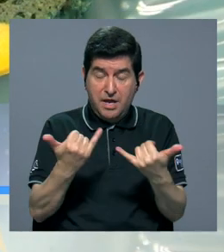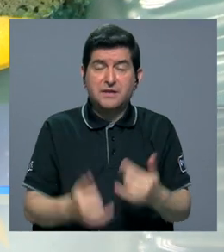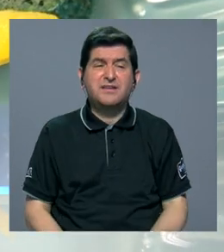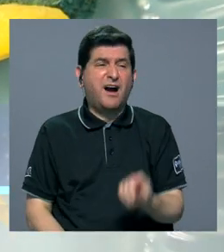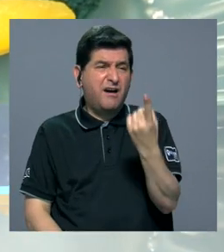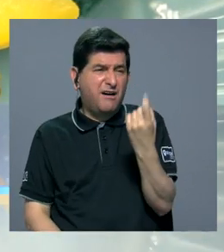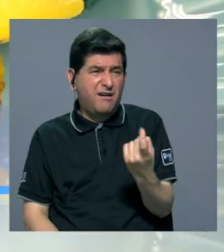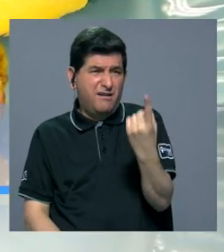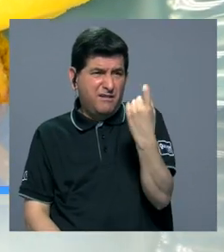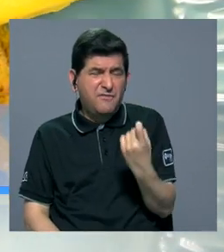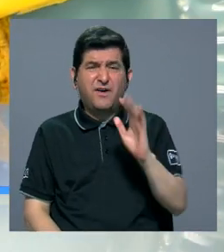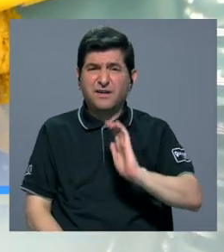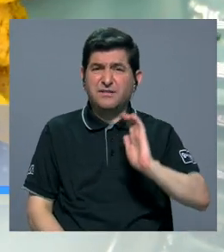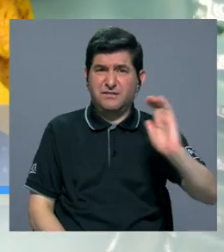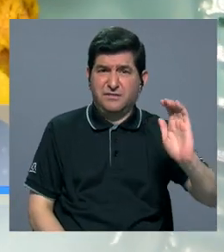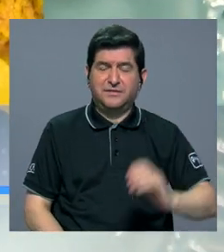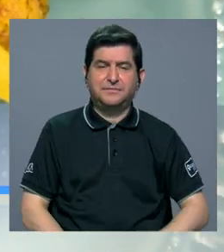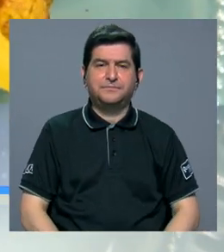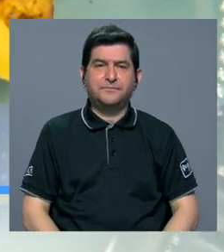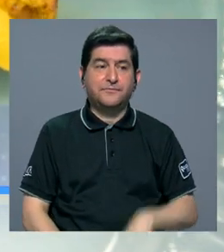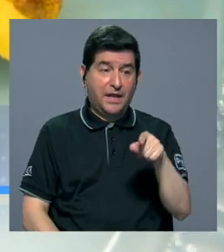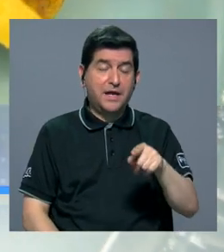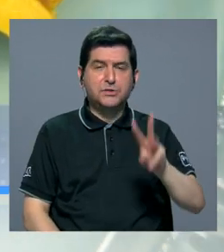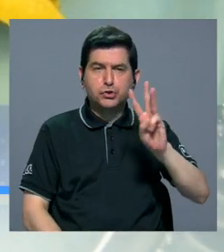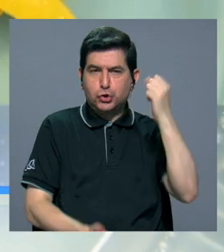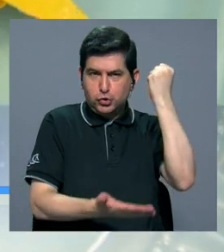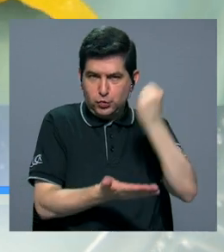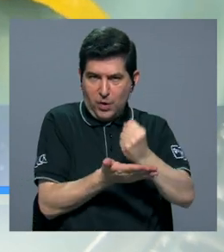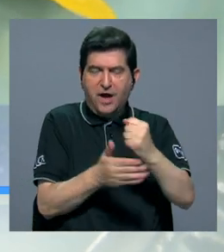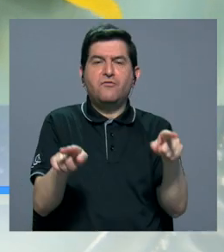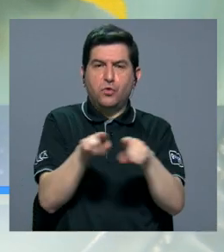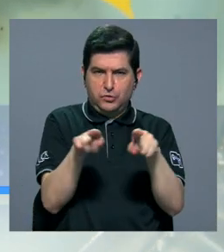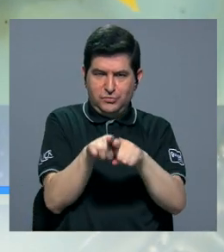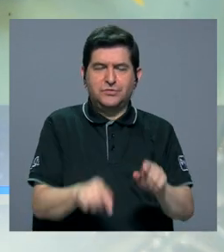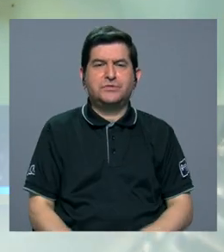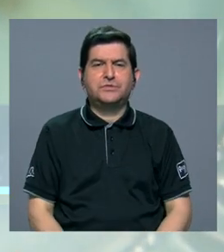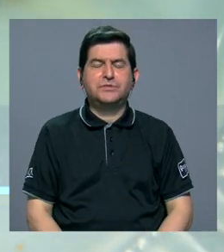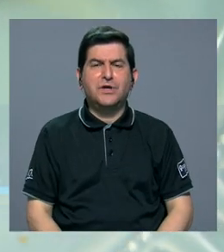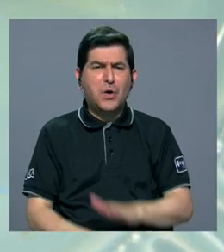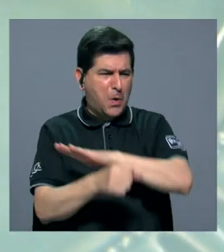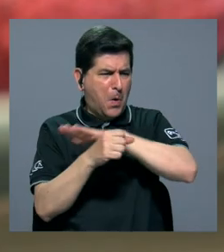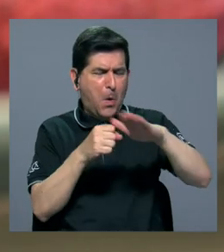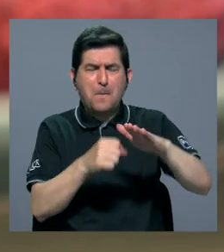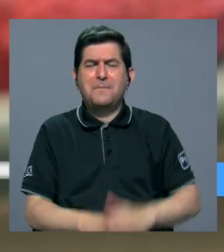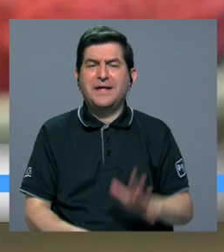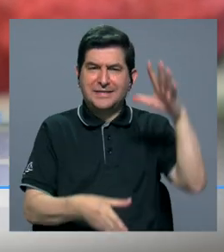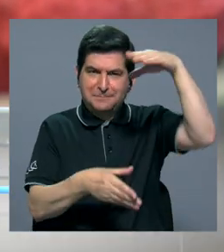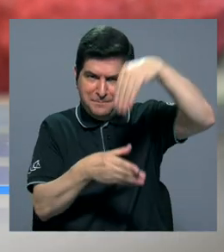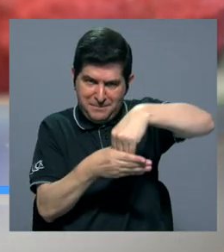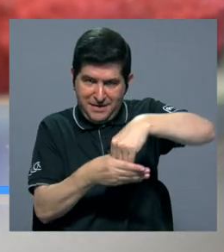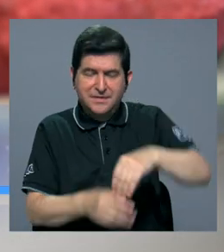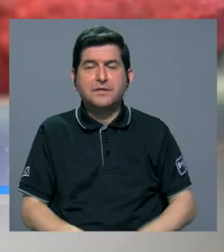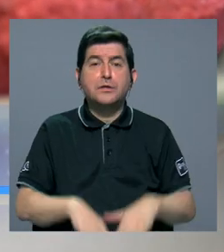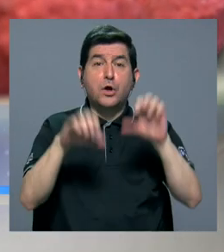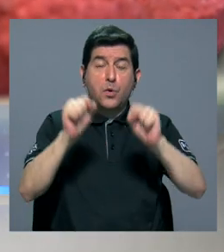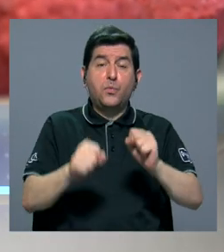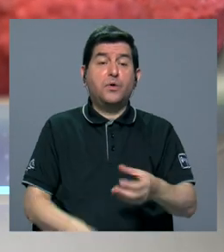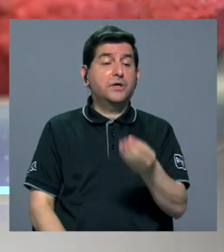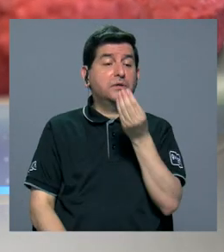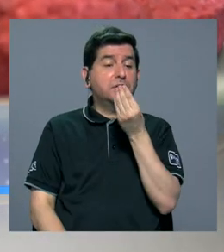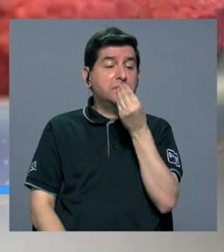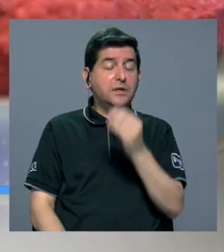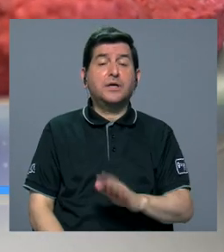predominantes en deficiencias en niños. Estos Waffles además son completamente inclusivos, pues pueden ser